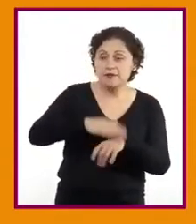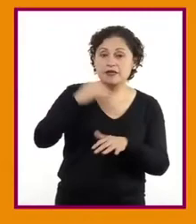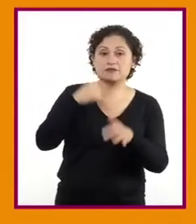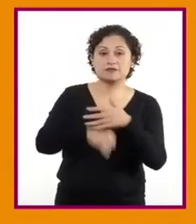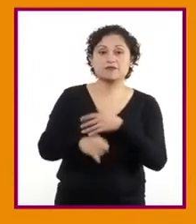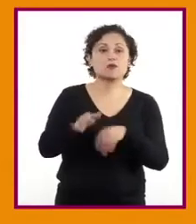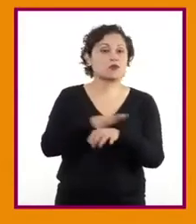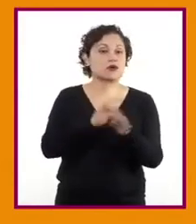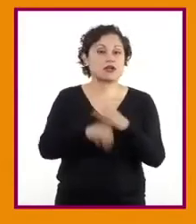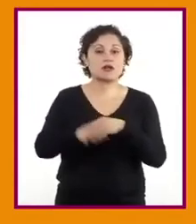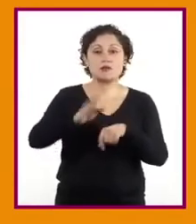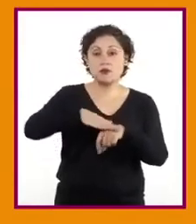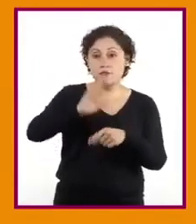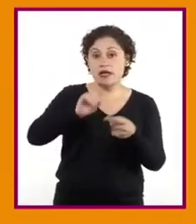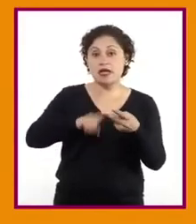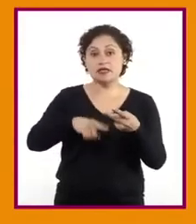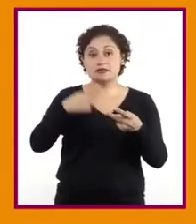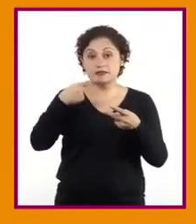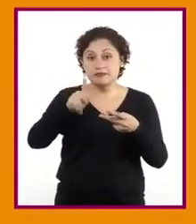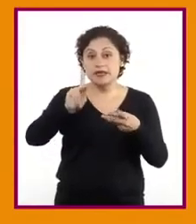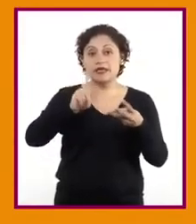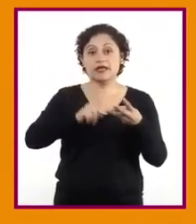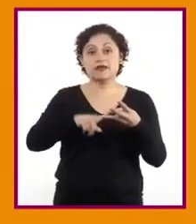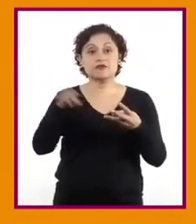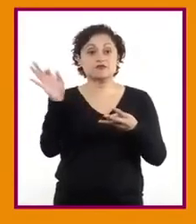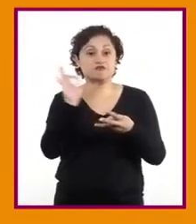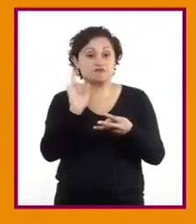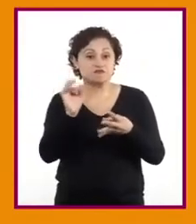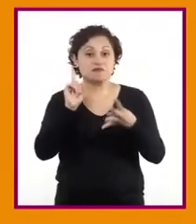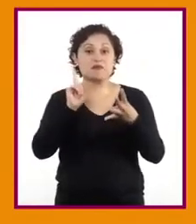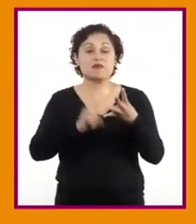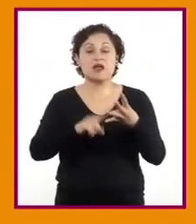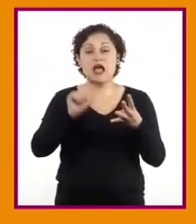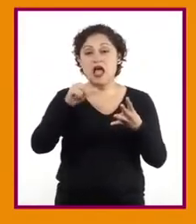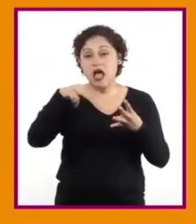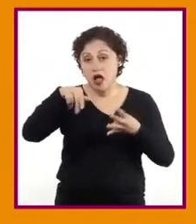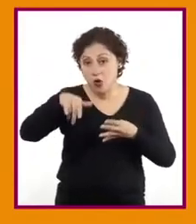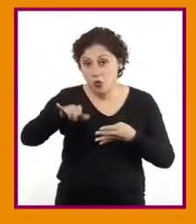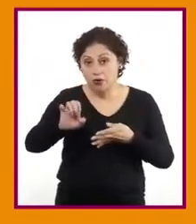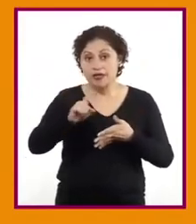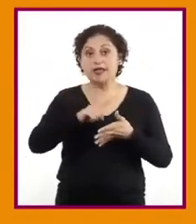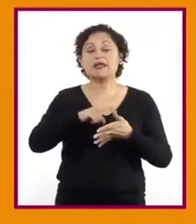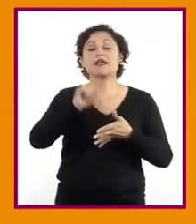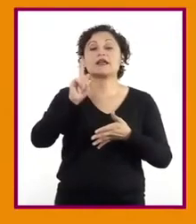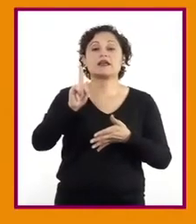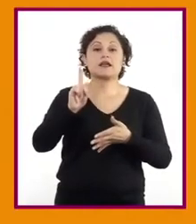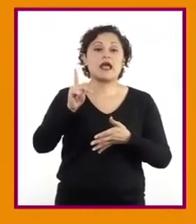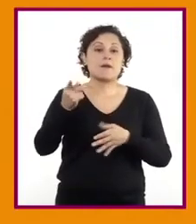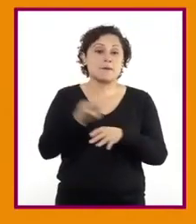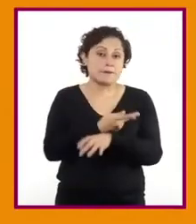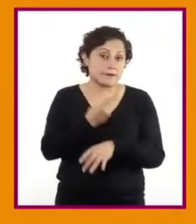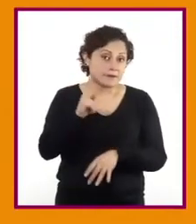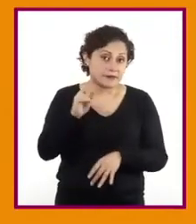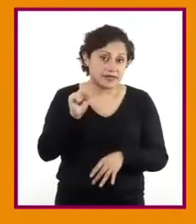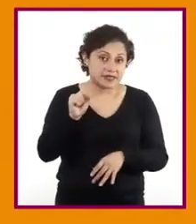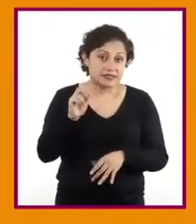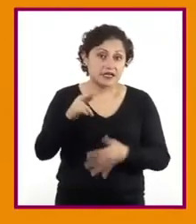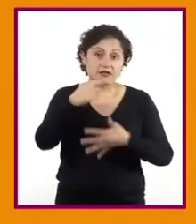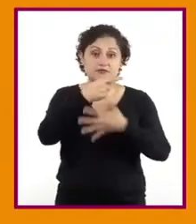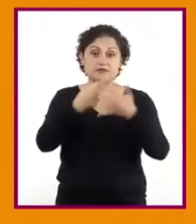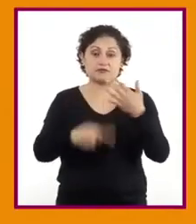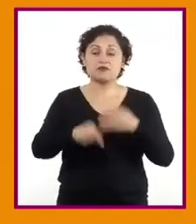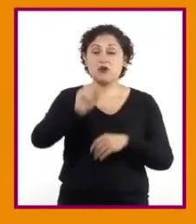más, pero, sin embargo, aunque o a pesar. Y así, este signo es más que una coma,